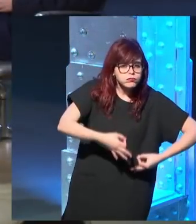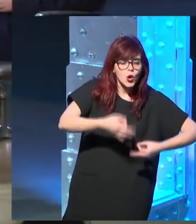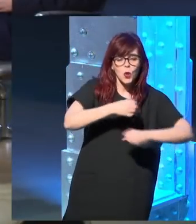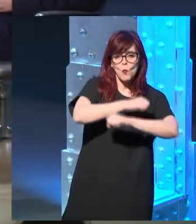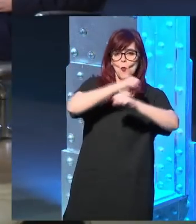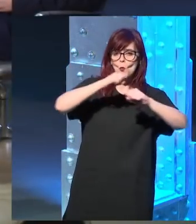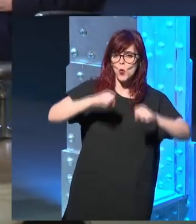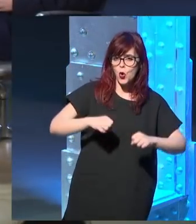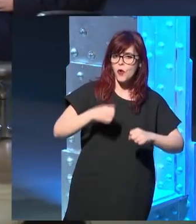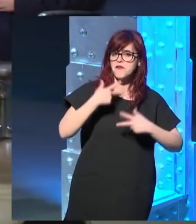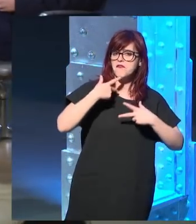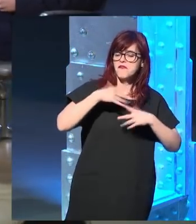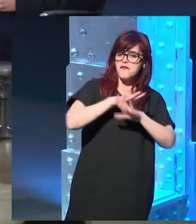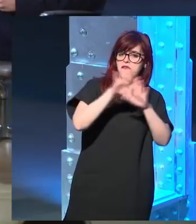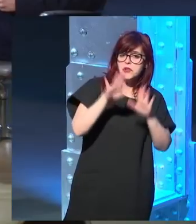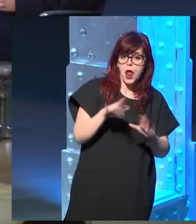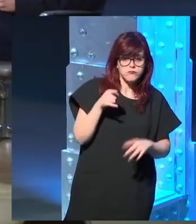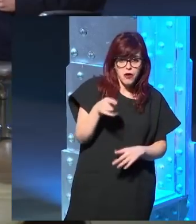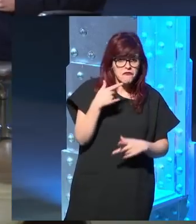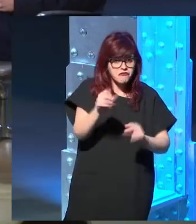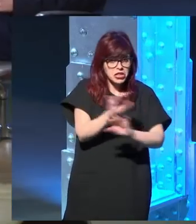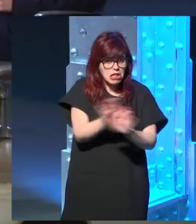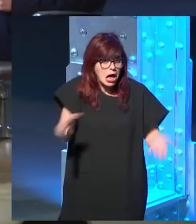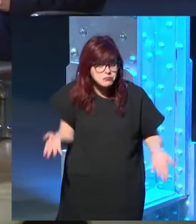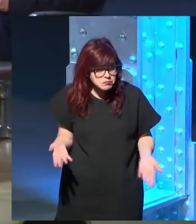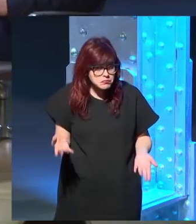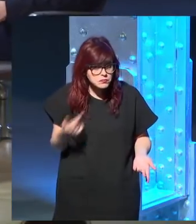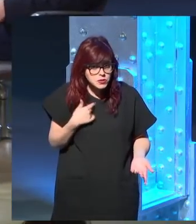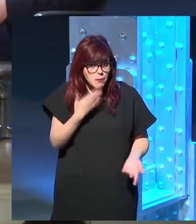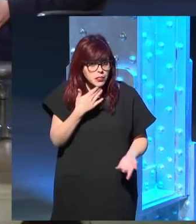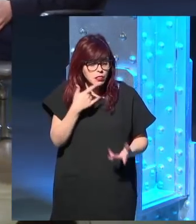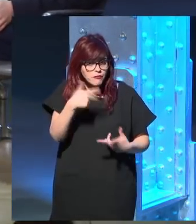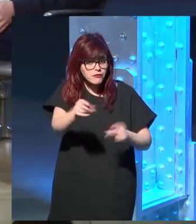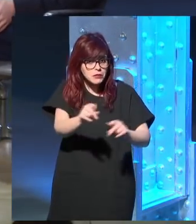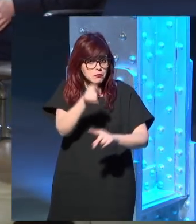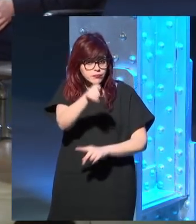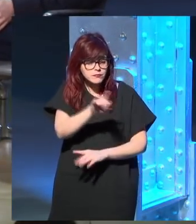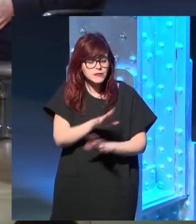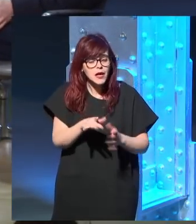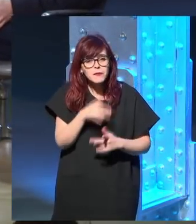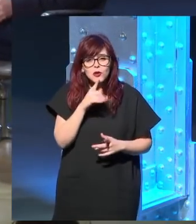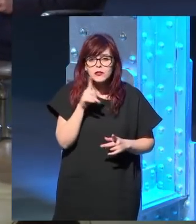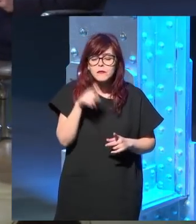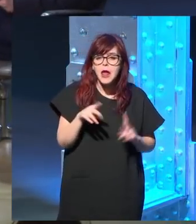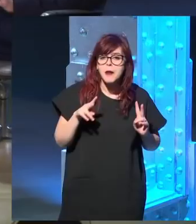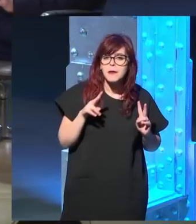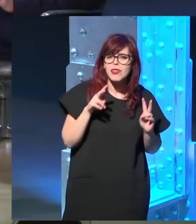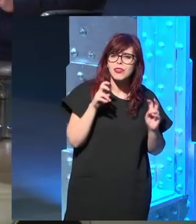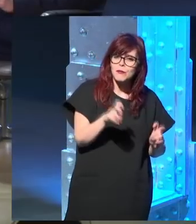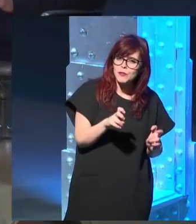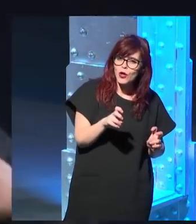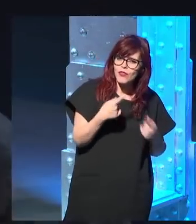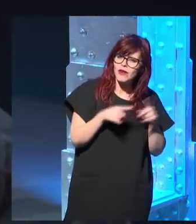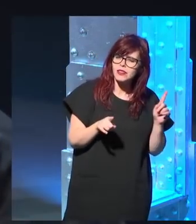decir que original termina acá. Y el principio sin embargo no. Y el